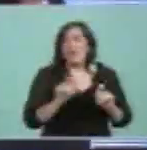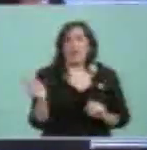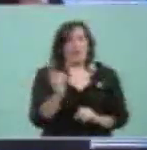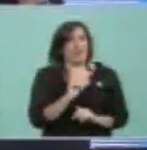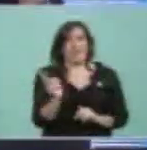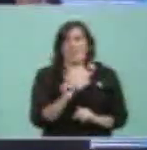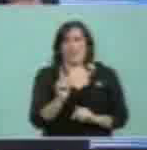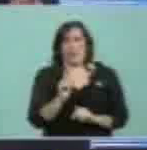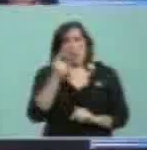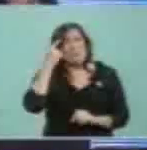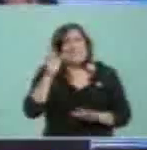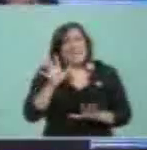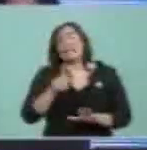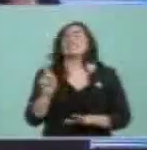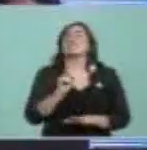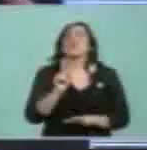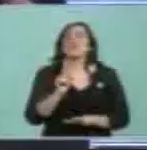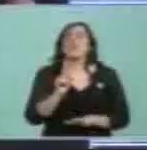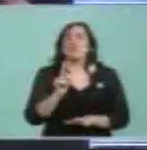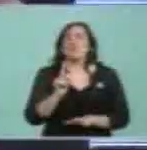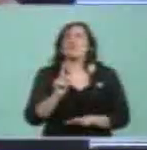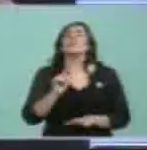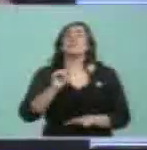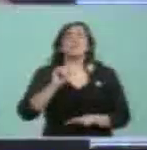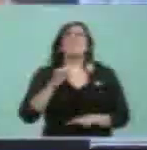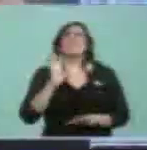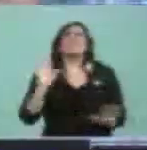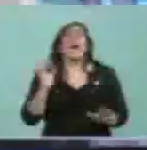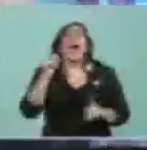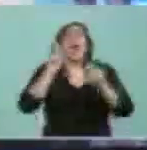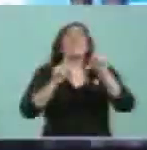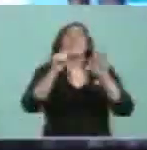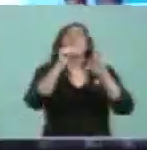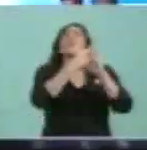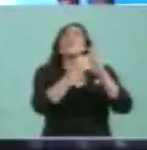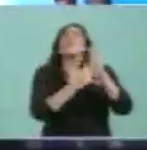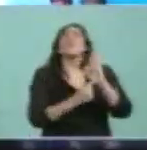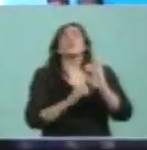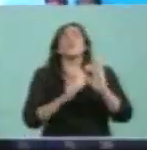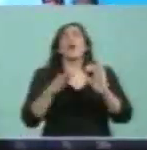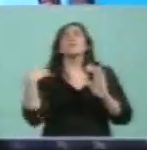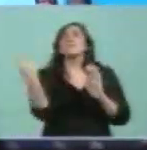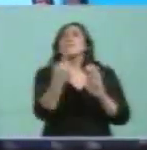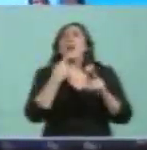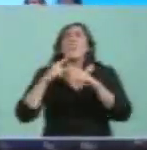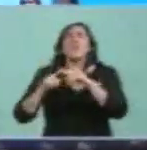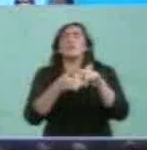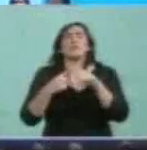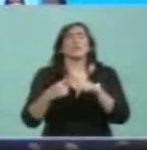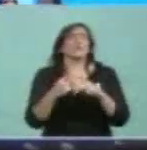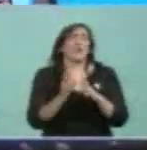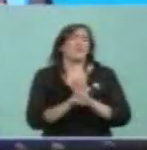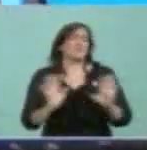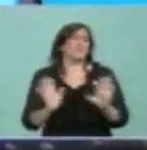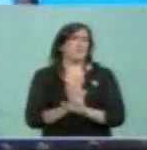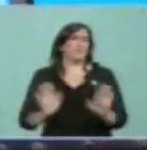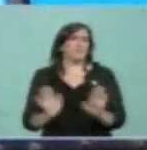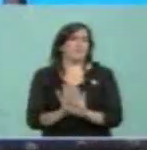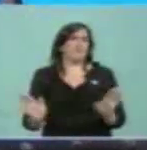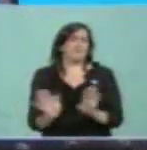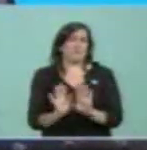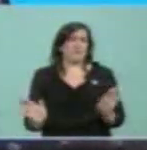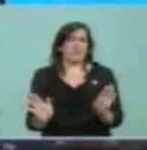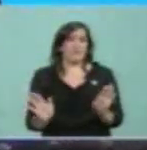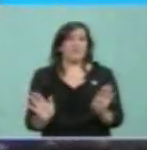establecer cuestiones definitivamente sobre las cuales ya no discutamos más los argentinos. Yo por eso quiero agradecer una vez más